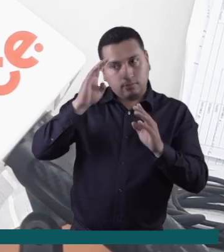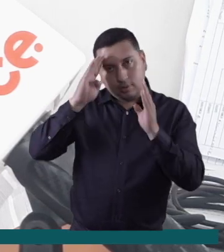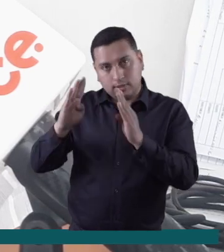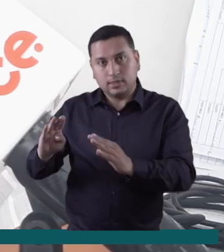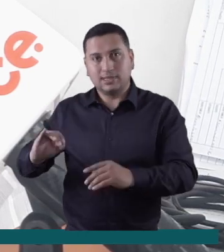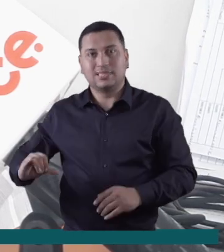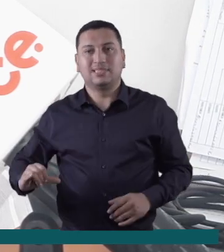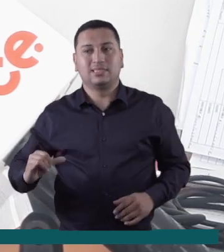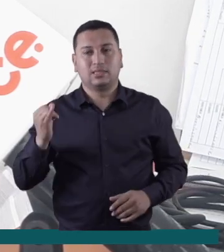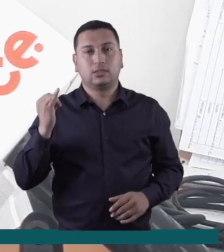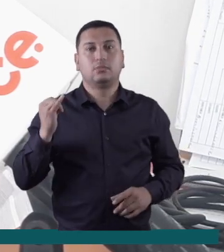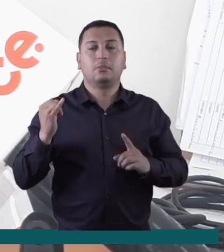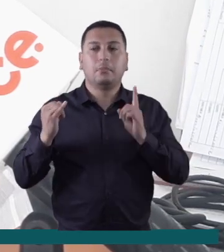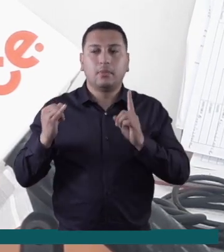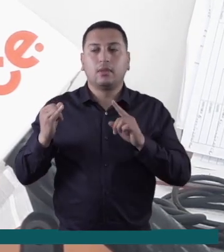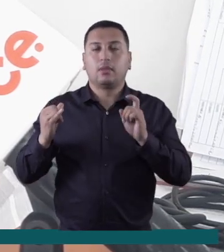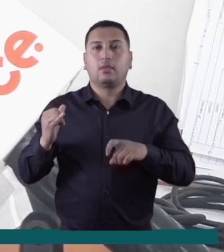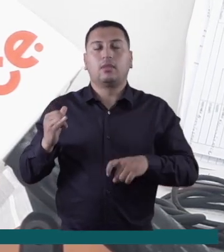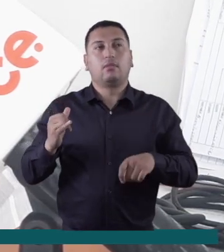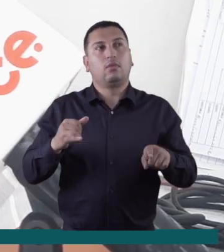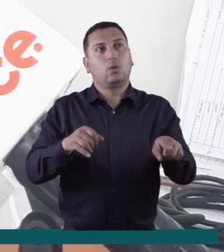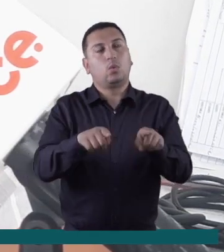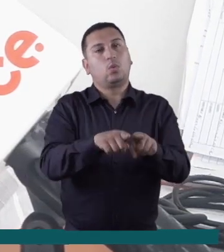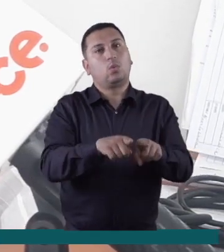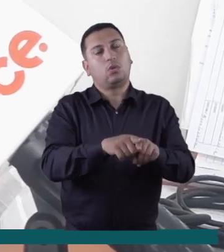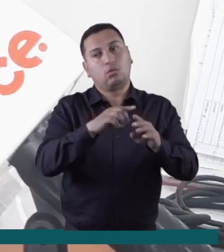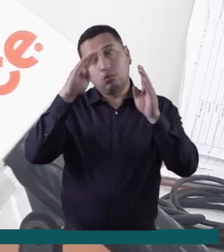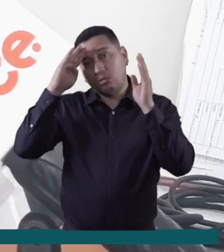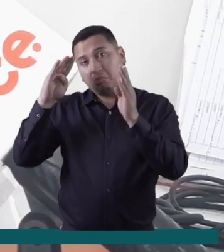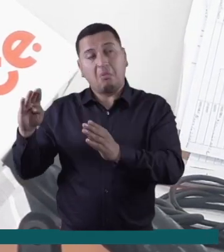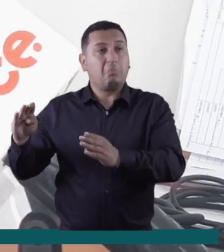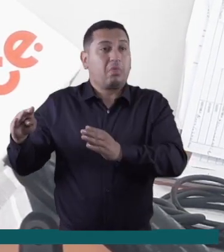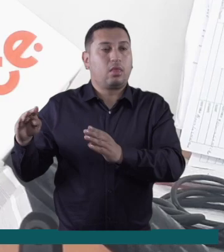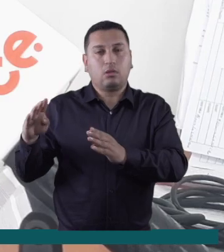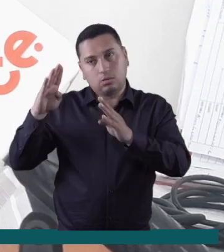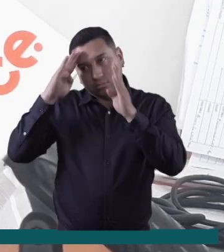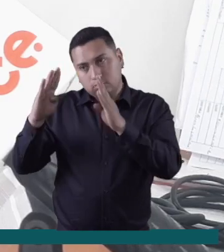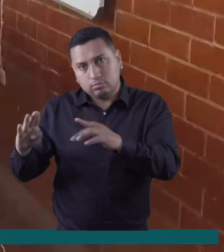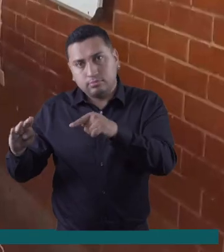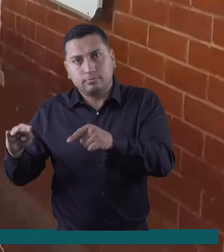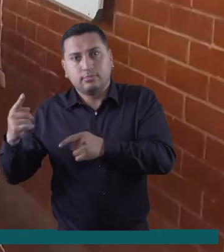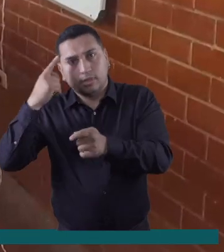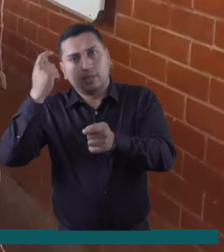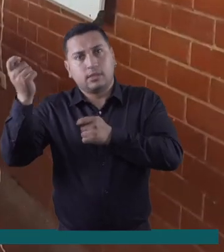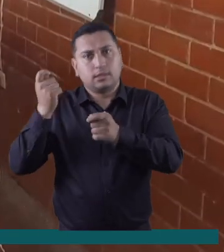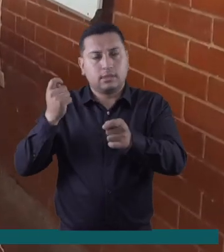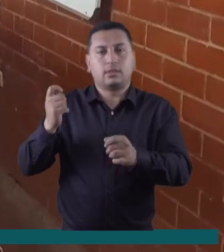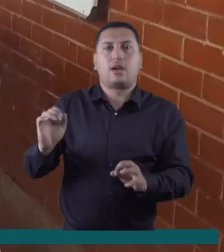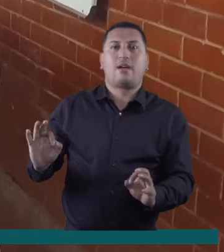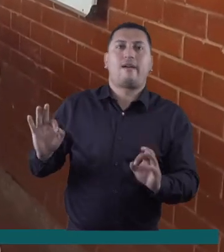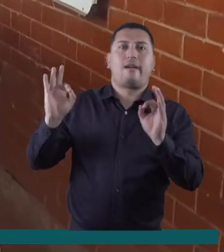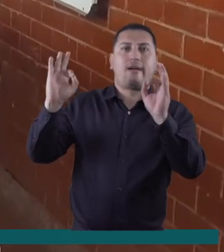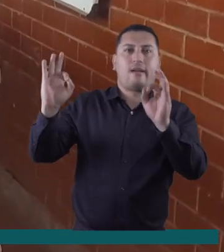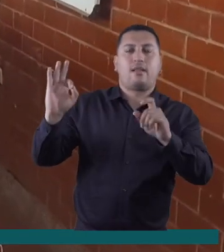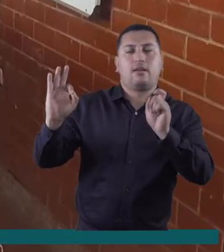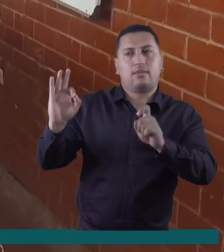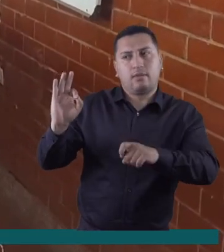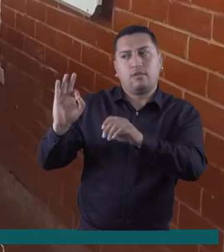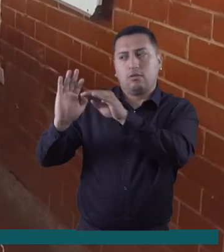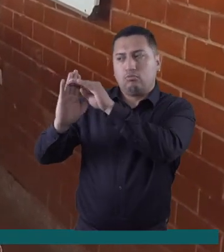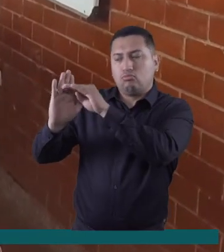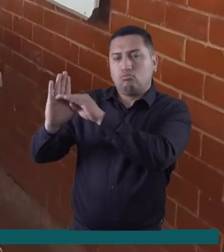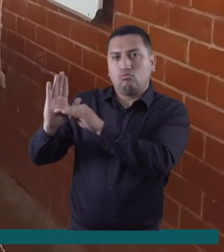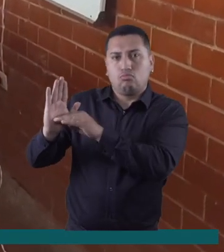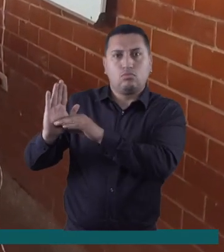es necesaria, siempre y cuando se presten las condiciones que se tiene que dar. Es decir, con estrategias de calidad,